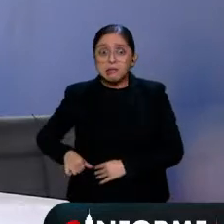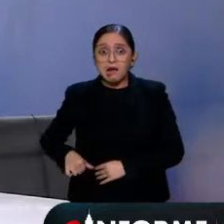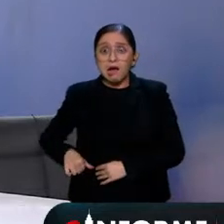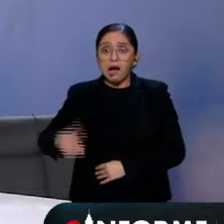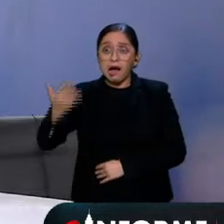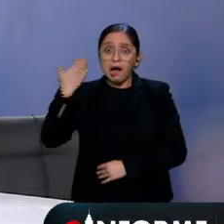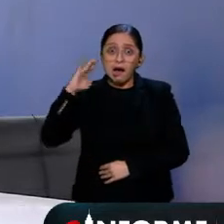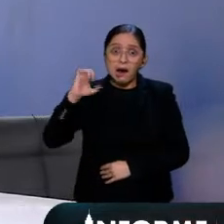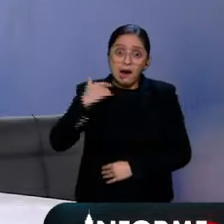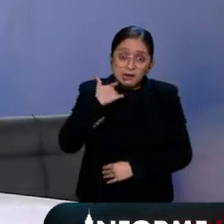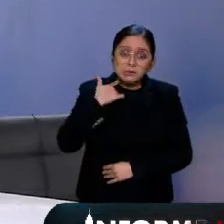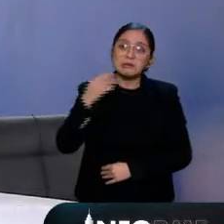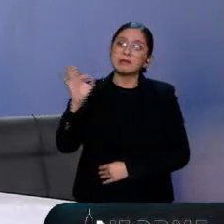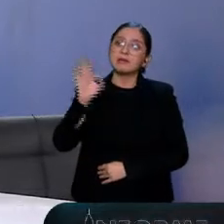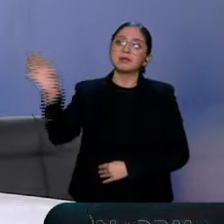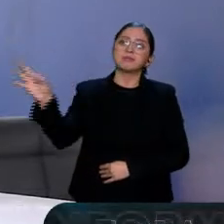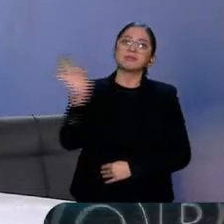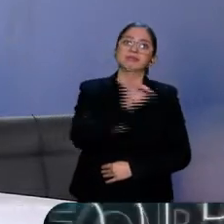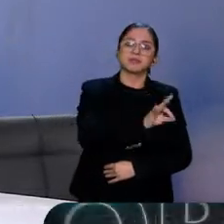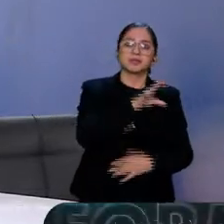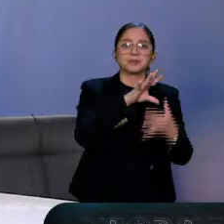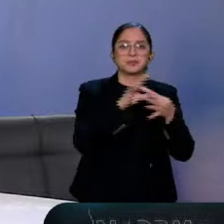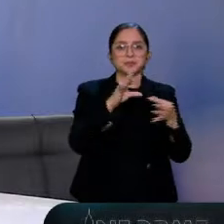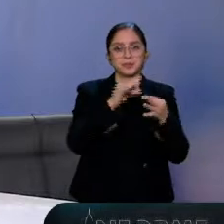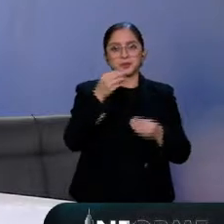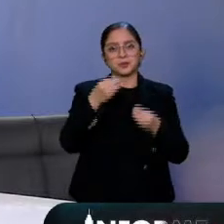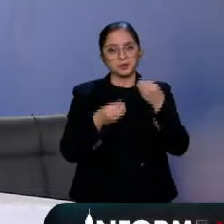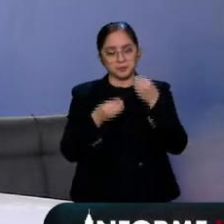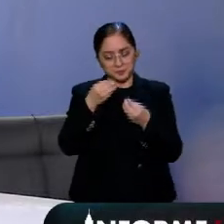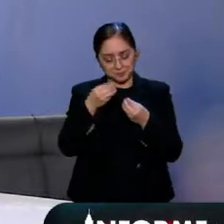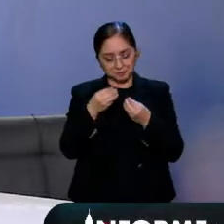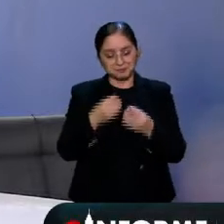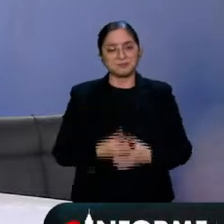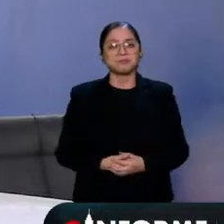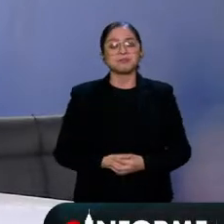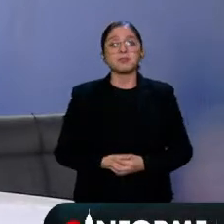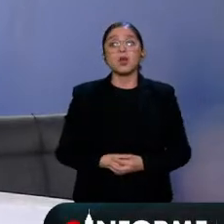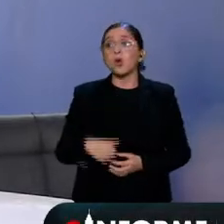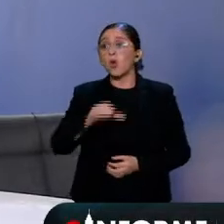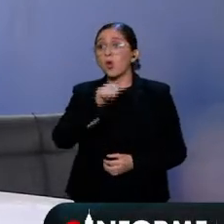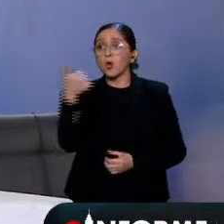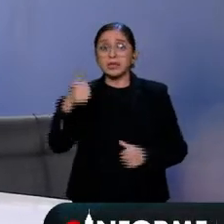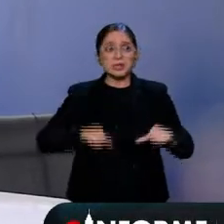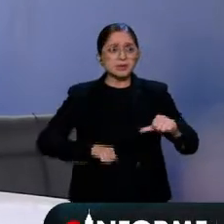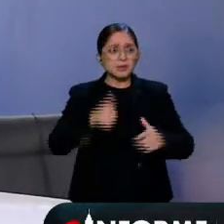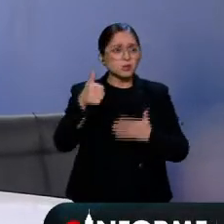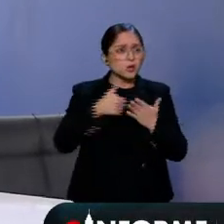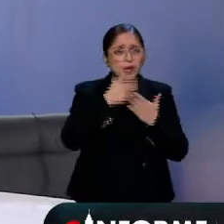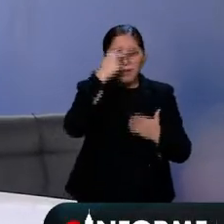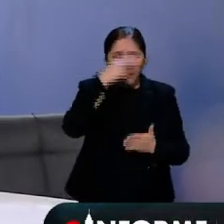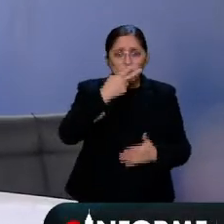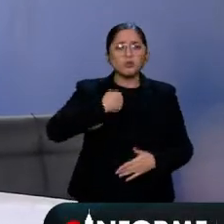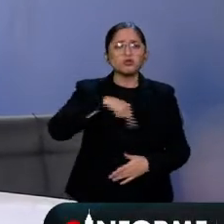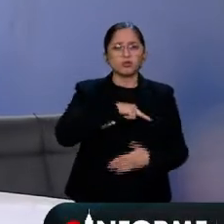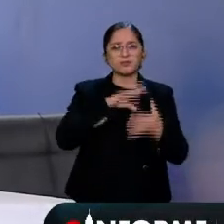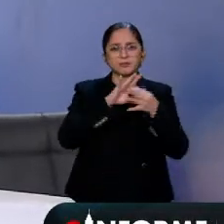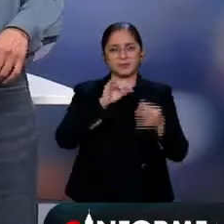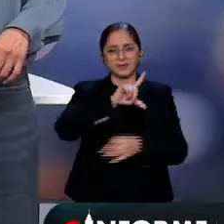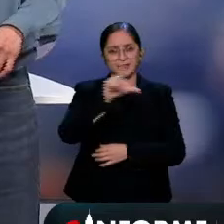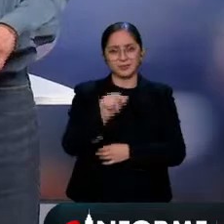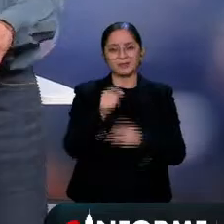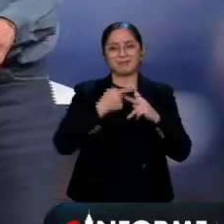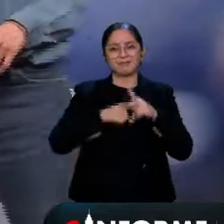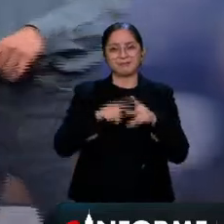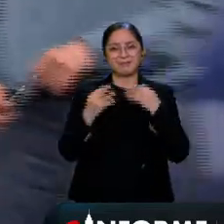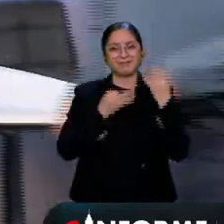celebración de espectáculos públicos aquí en la Ciudad de México. ¿Qué va? Bueno, se lo vamos a decir. Así que no se vaya porque comenzamos.